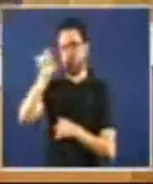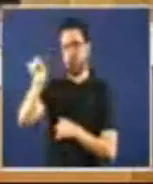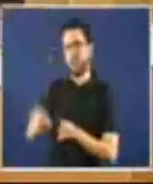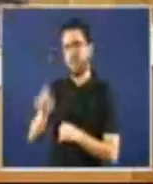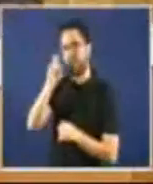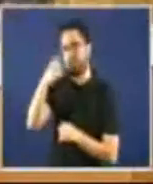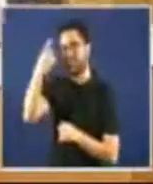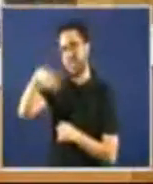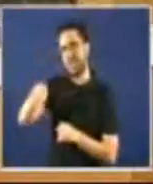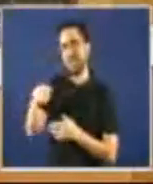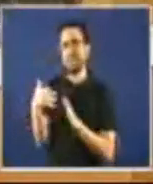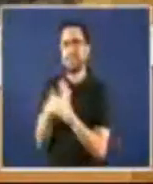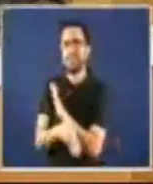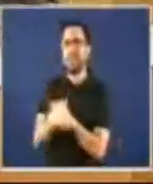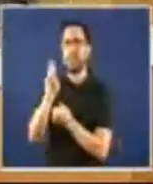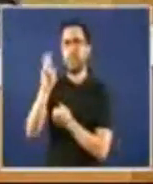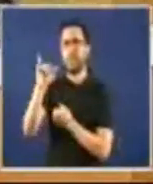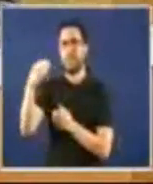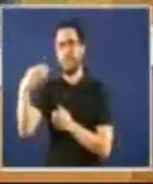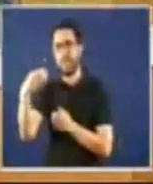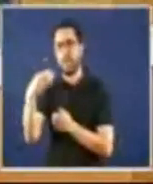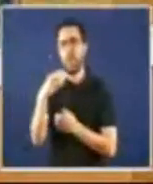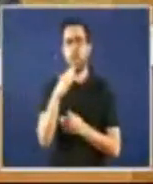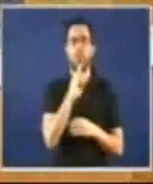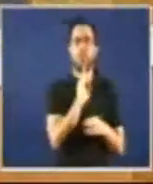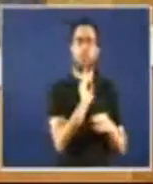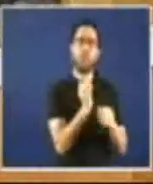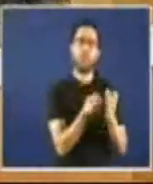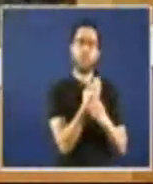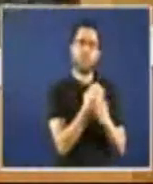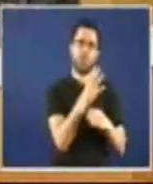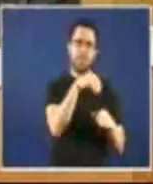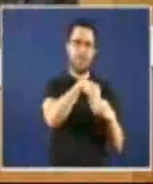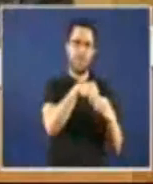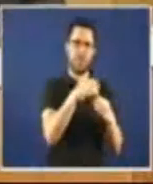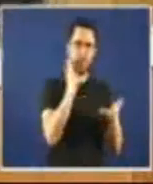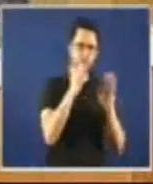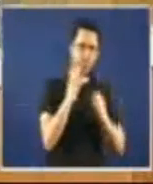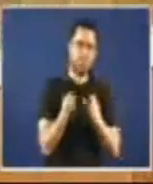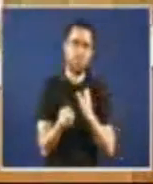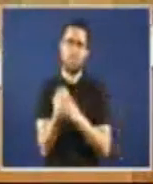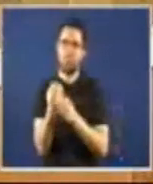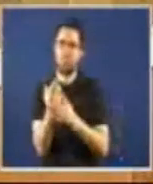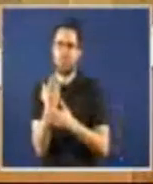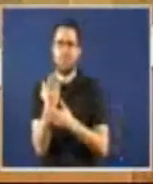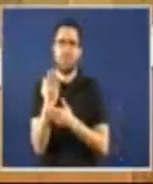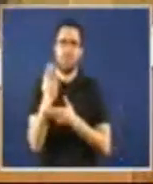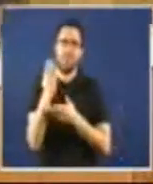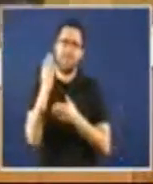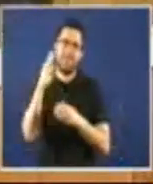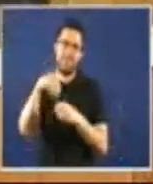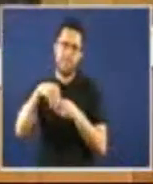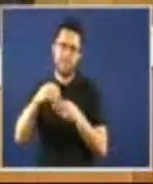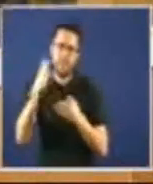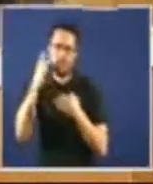produto interior bruto produto nacional bruto produto nacional neto renda nacional renda disponible gasto total etcétera etcétera